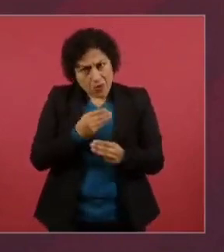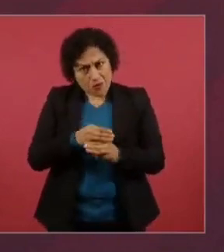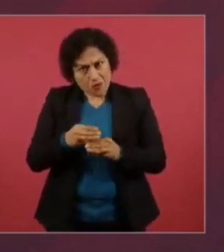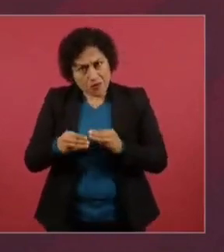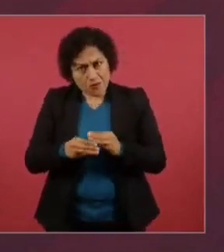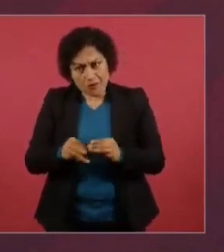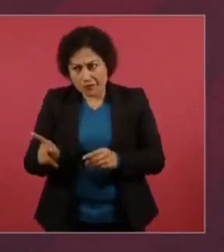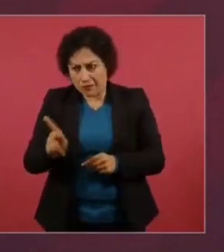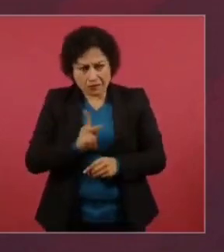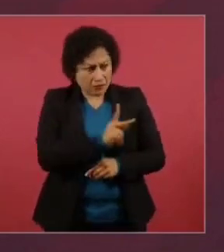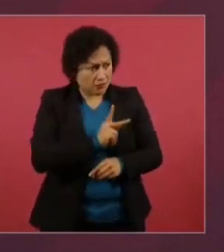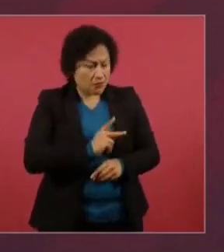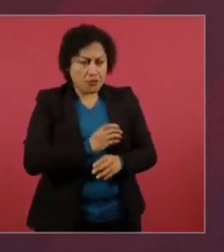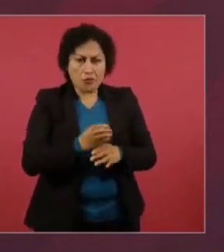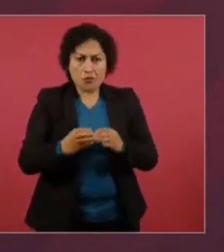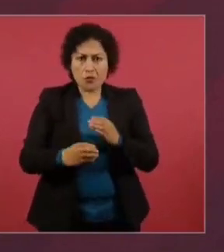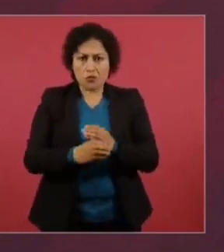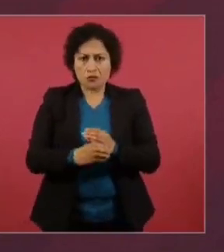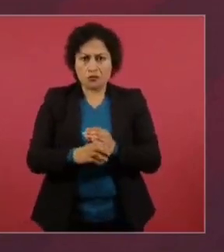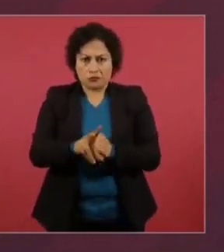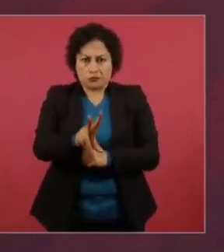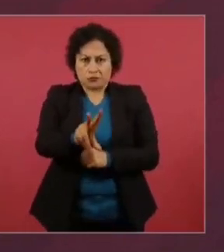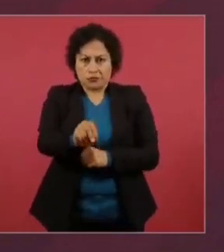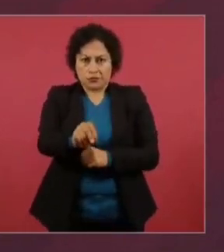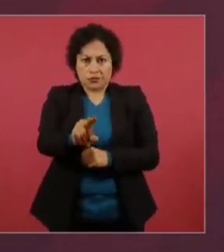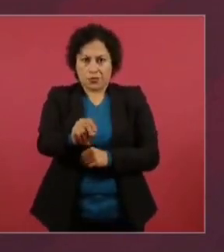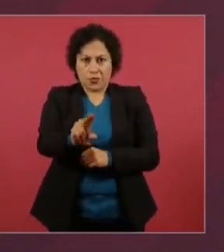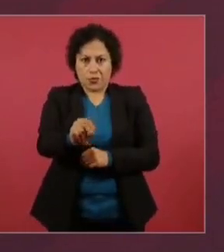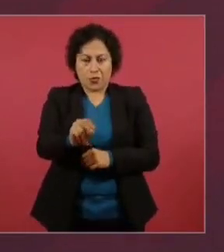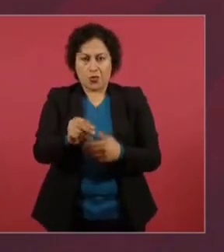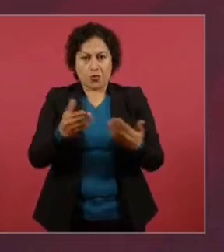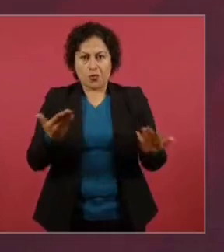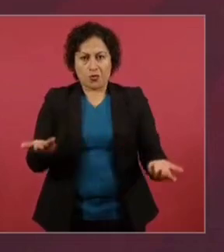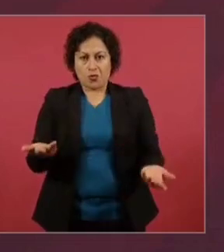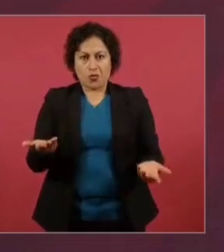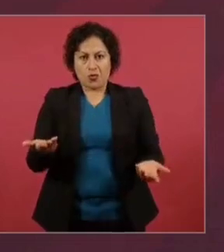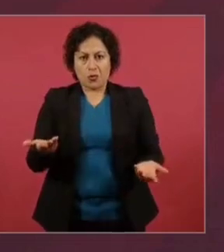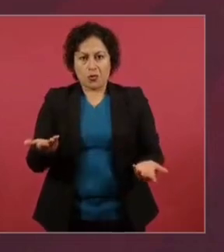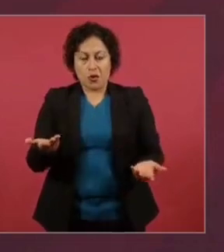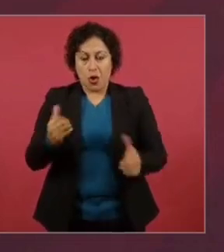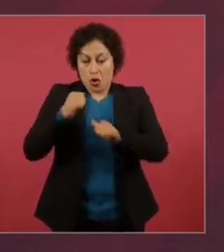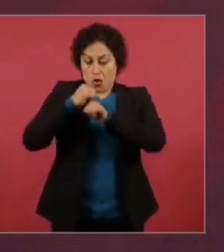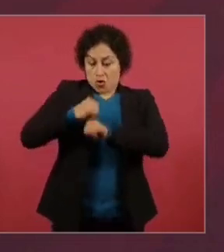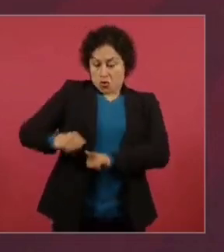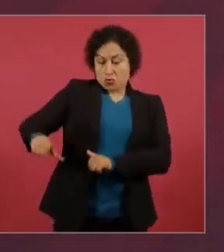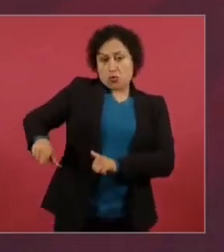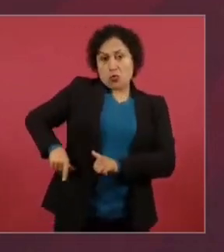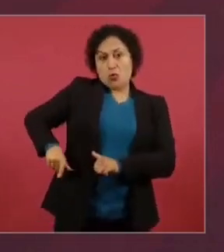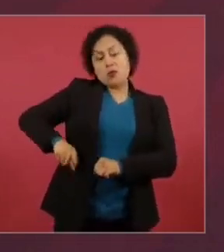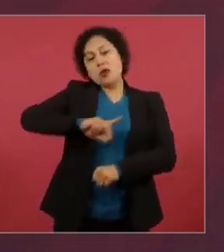No, el Estado tiene que cumplir con su responsabilidad social.